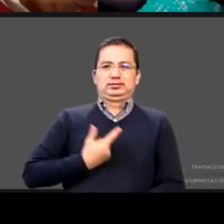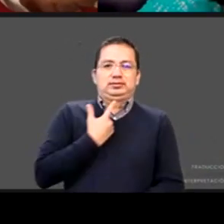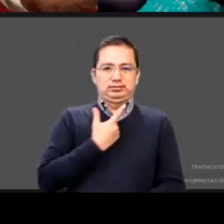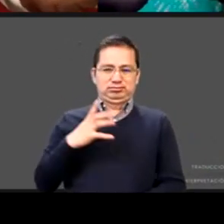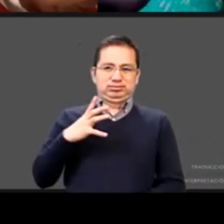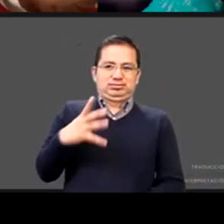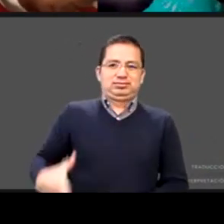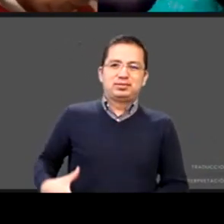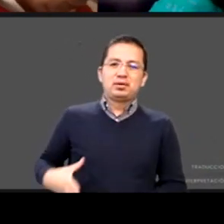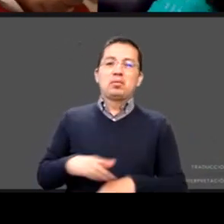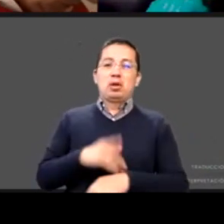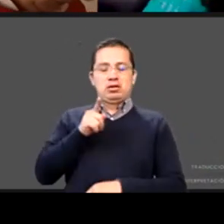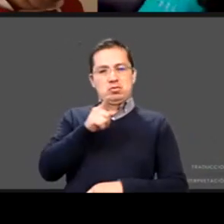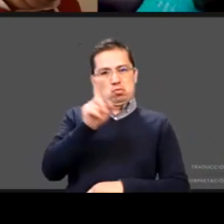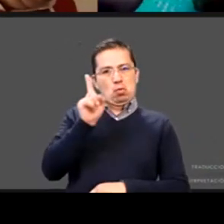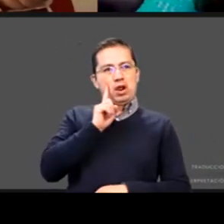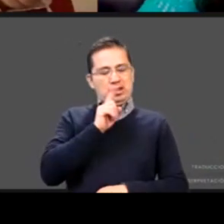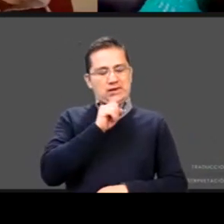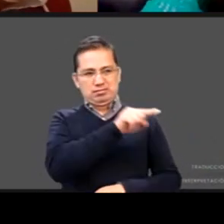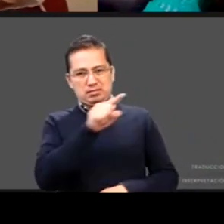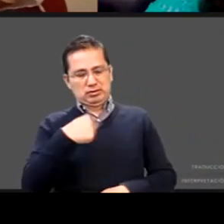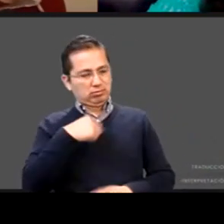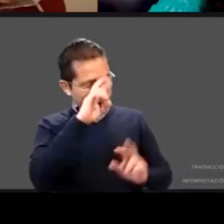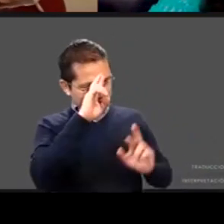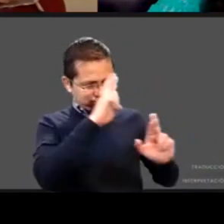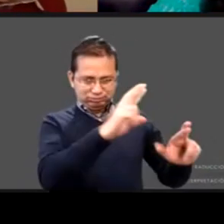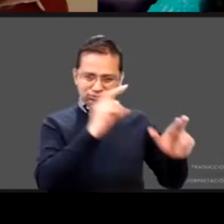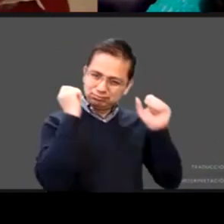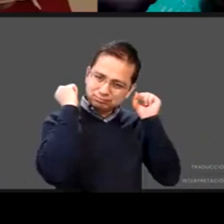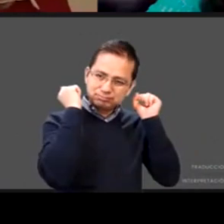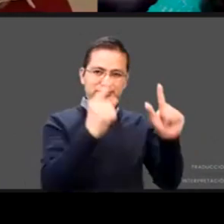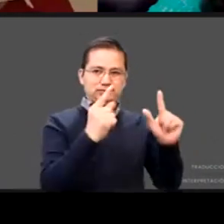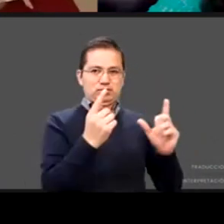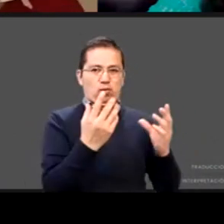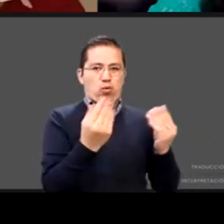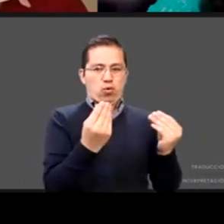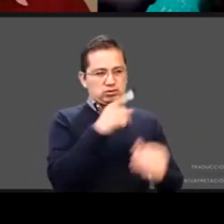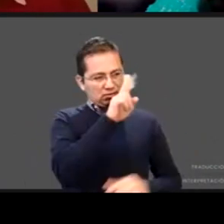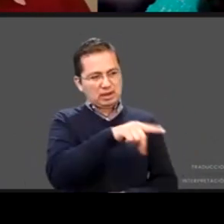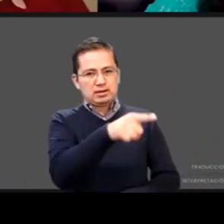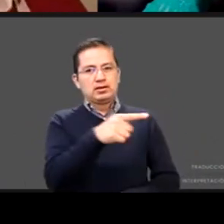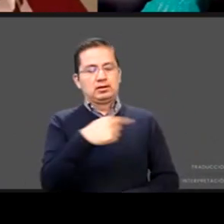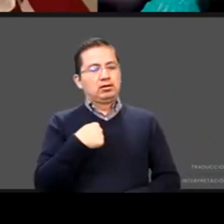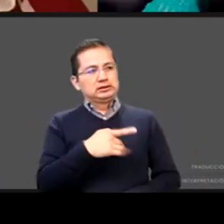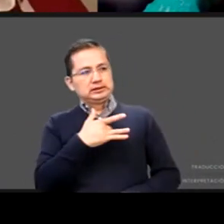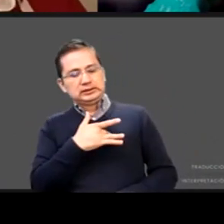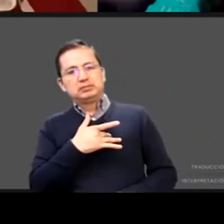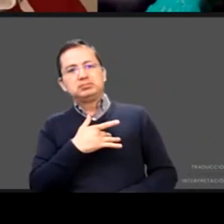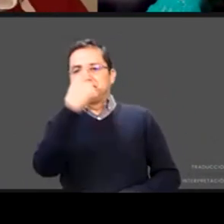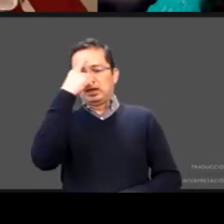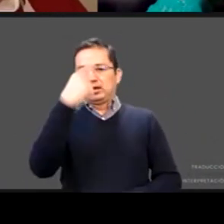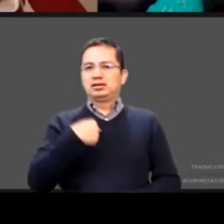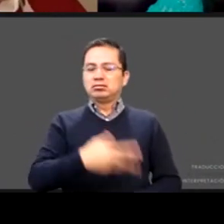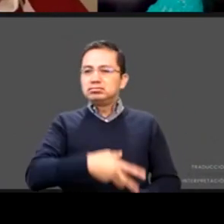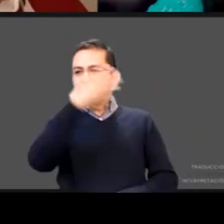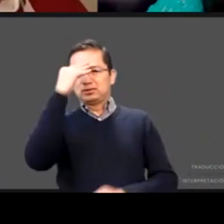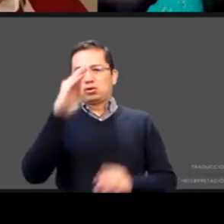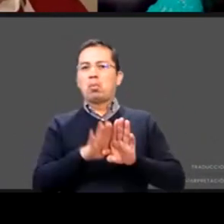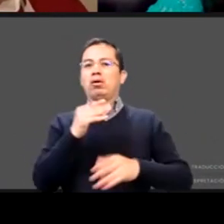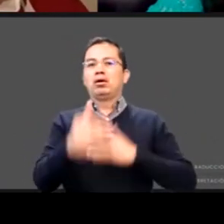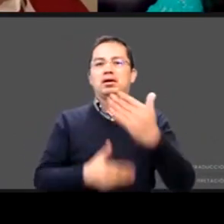quiero mucho y son unas grandes maestras y motivación para ser mejor cada día yo no voy a ocupar presentación yo quiero